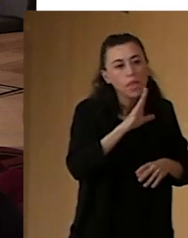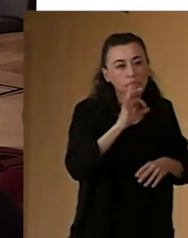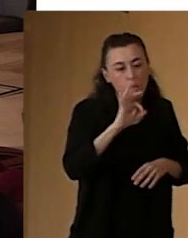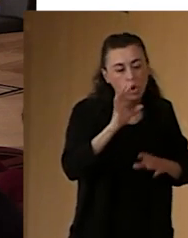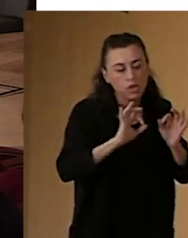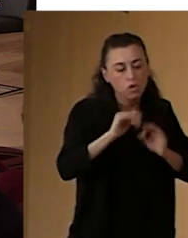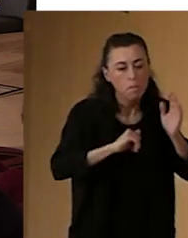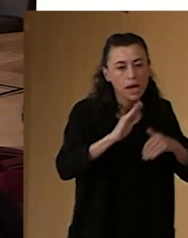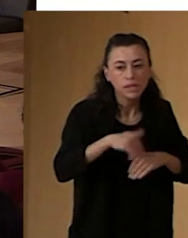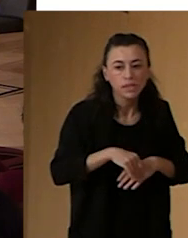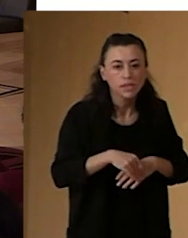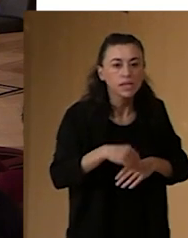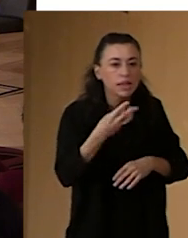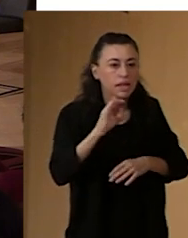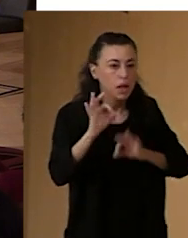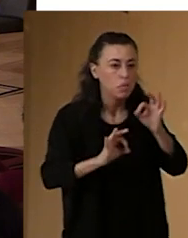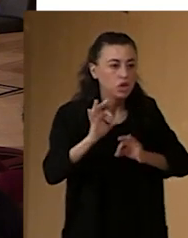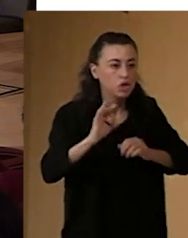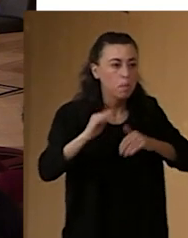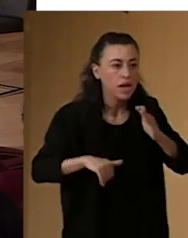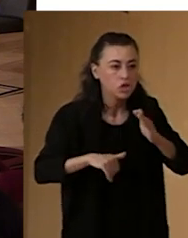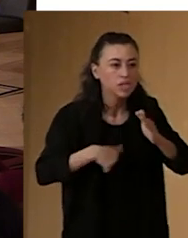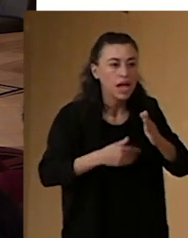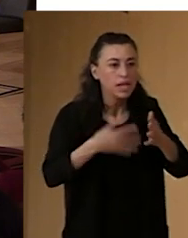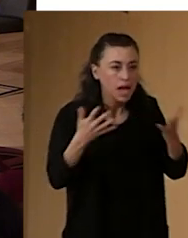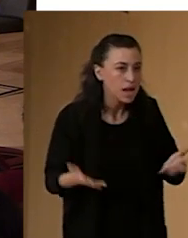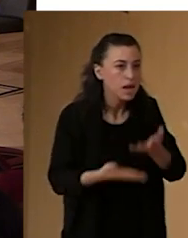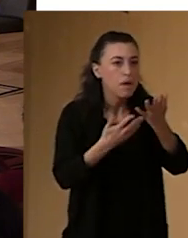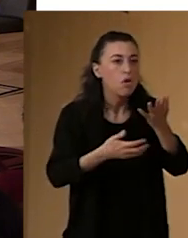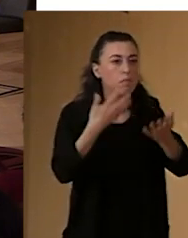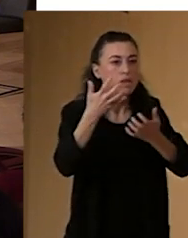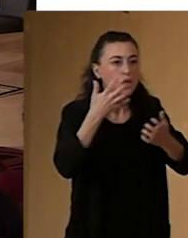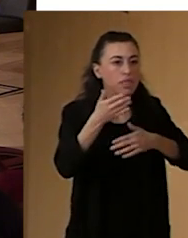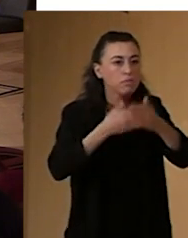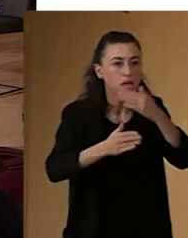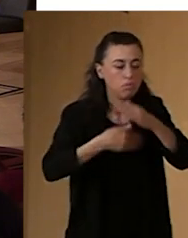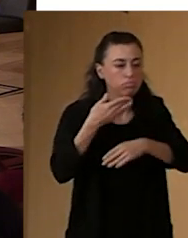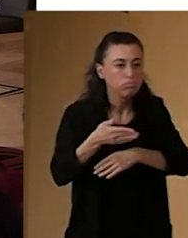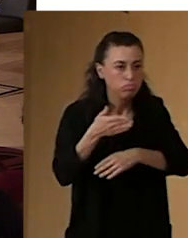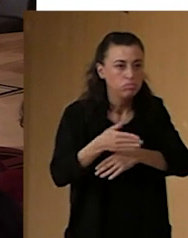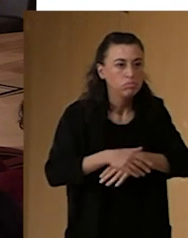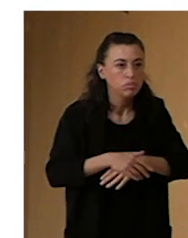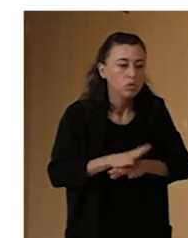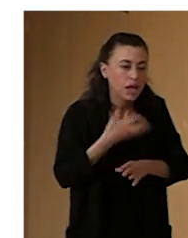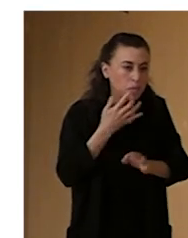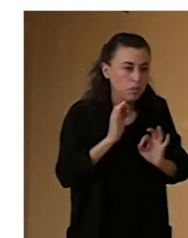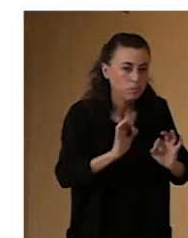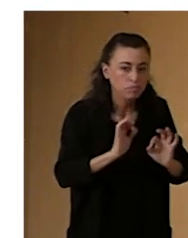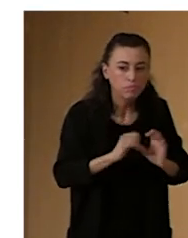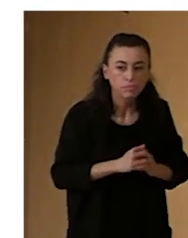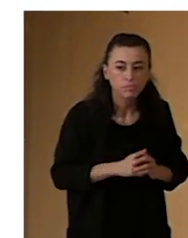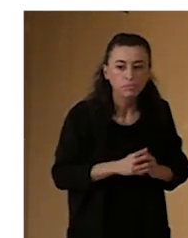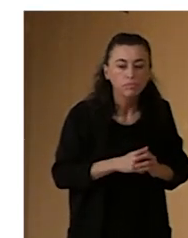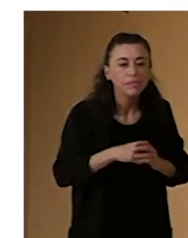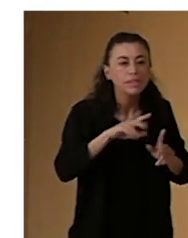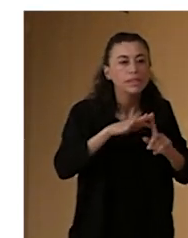algún espectáculo con accesibilidad. Por poner algunos ejemplos. Bueno, permitidme que os cuente el caso